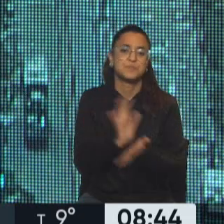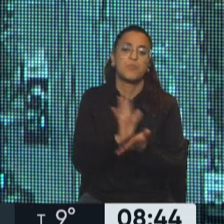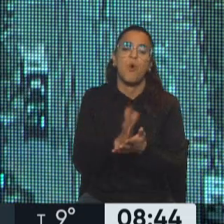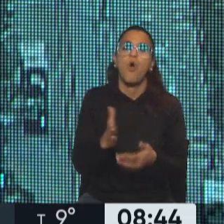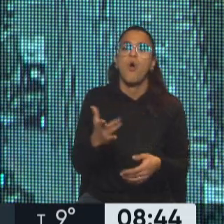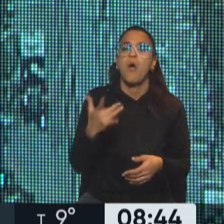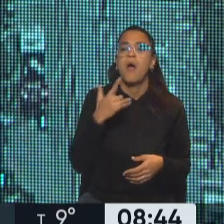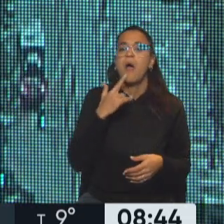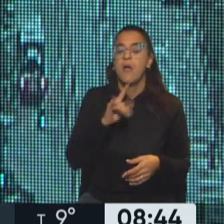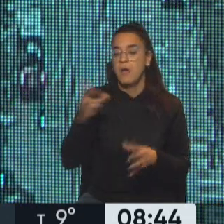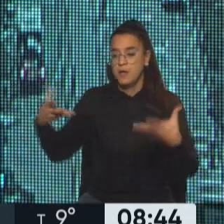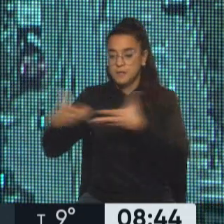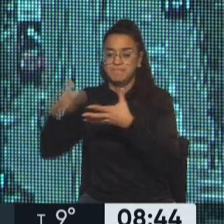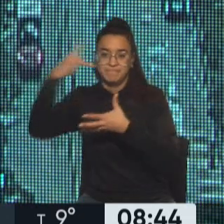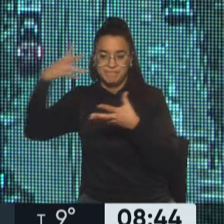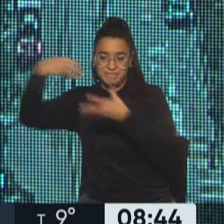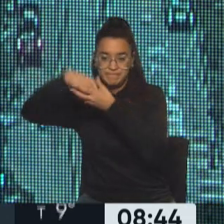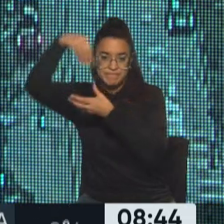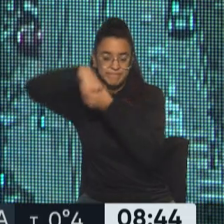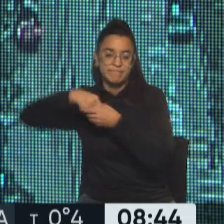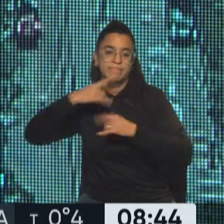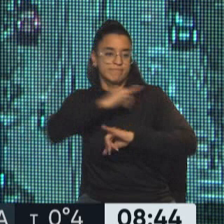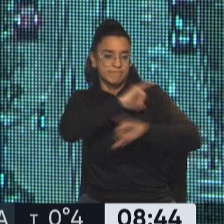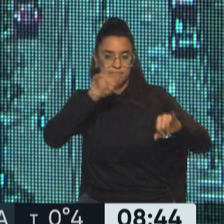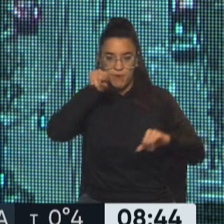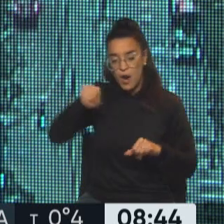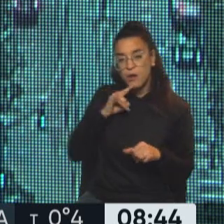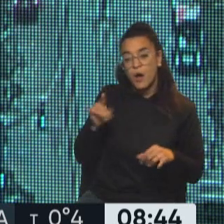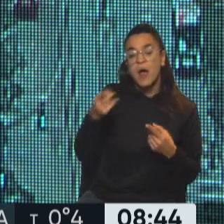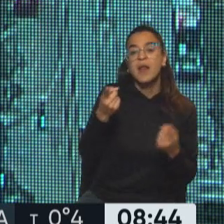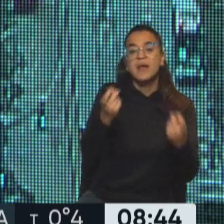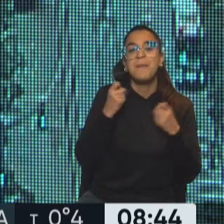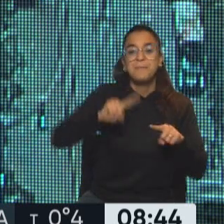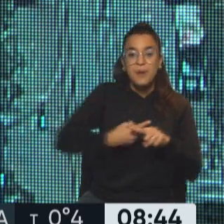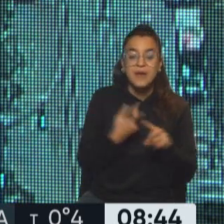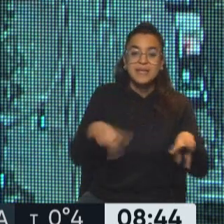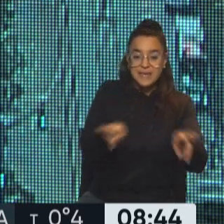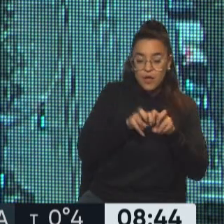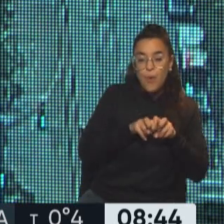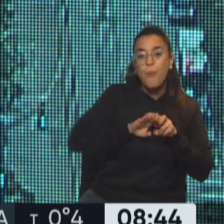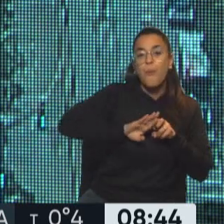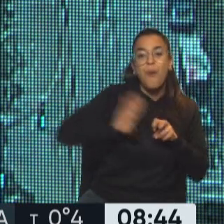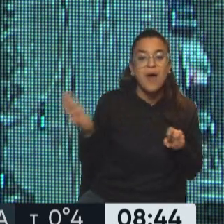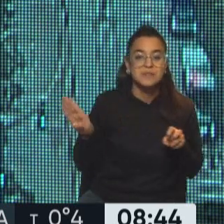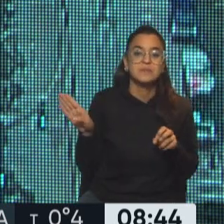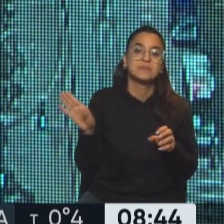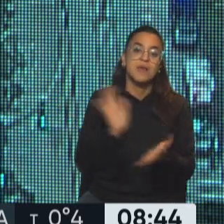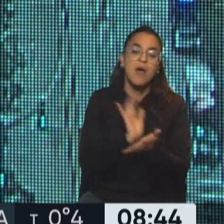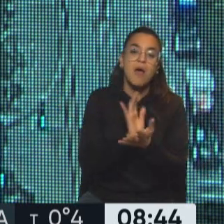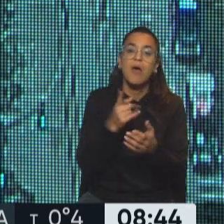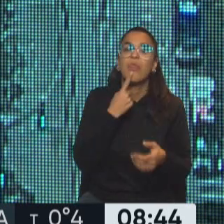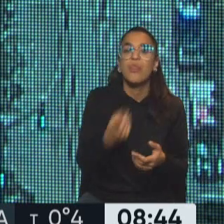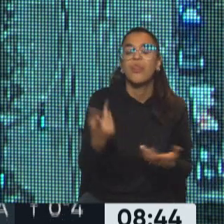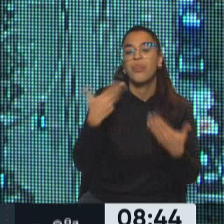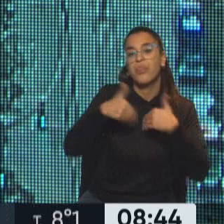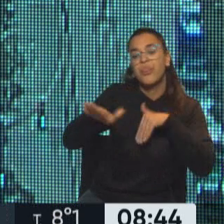vocero de los sectores kirchneristas dentro del Frente de Todos. ¿Es necesaria una política de ingresos que elimine la discrecionalidad?